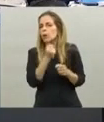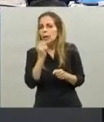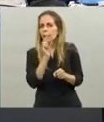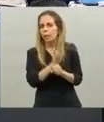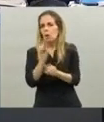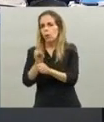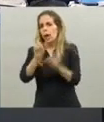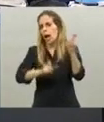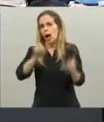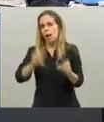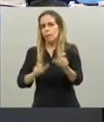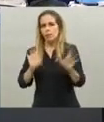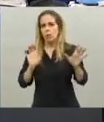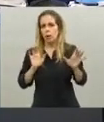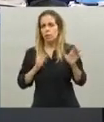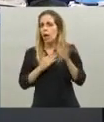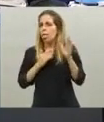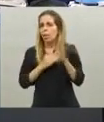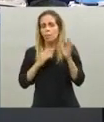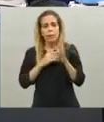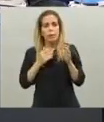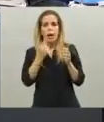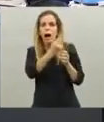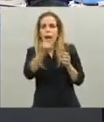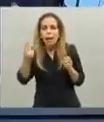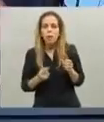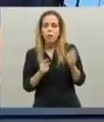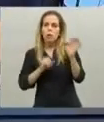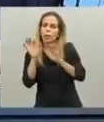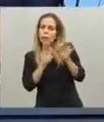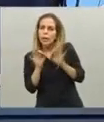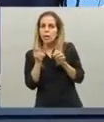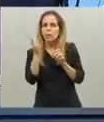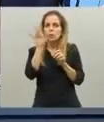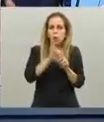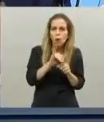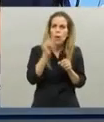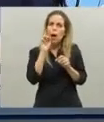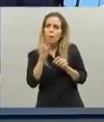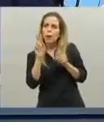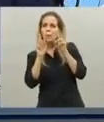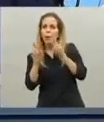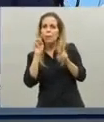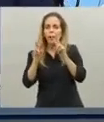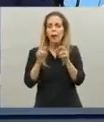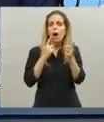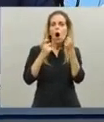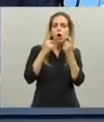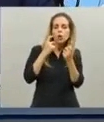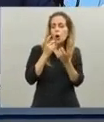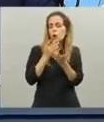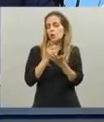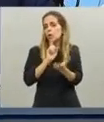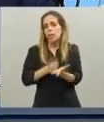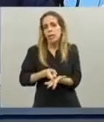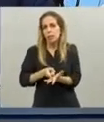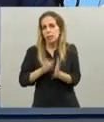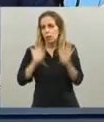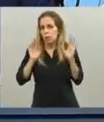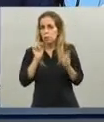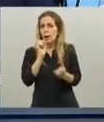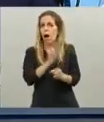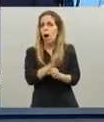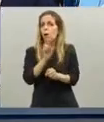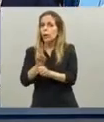permanente ni eterna así que hay que actuar todos los días con mucha conciencia con mucha responsabilidad y tomando las medidas que hay que tomar para